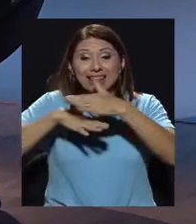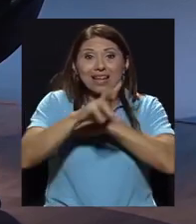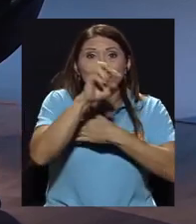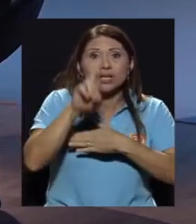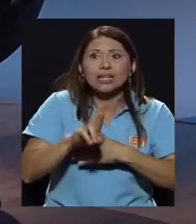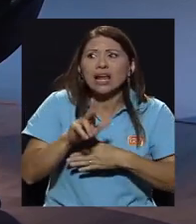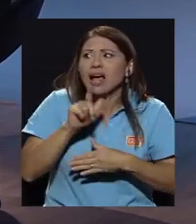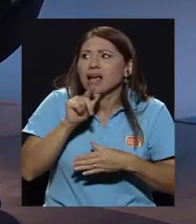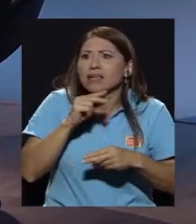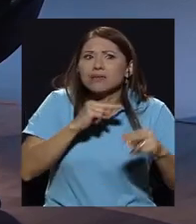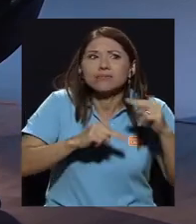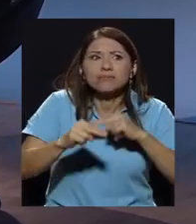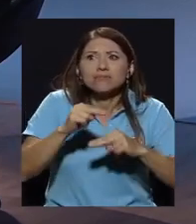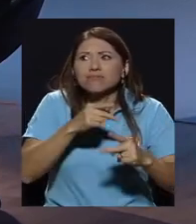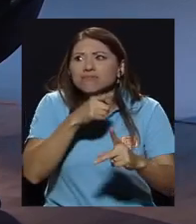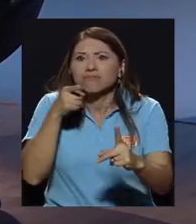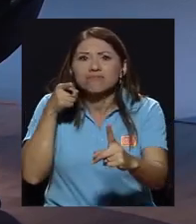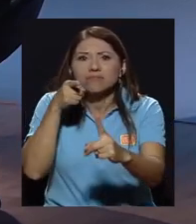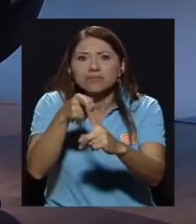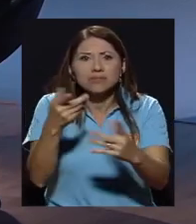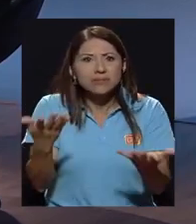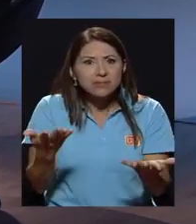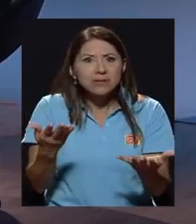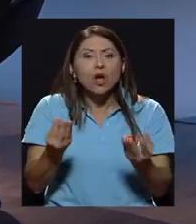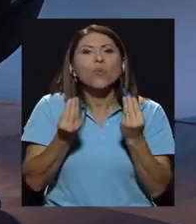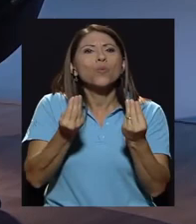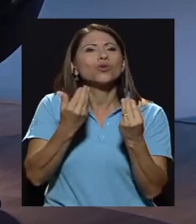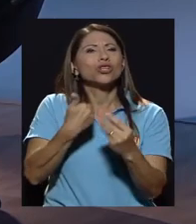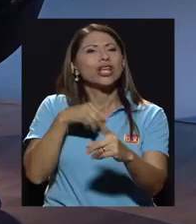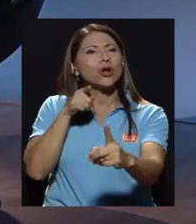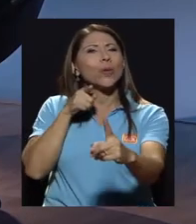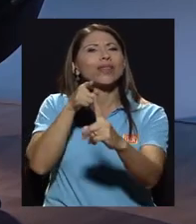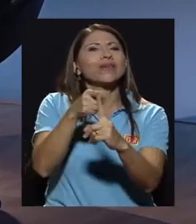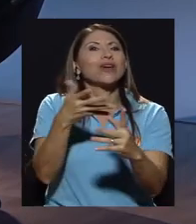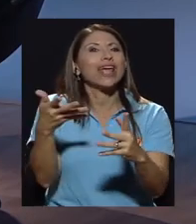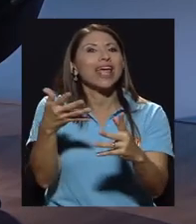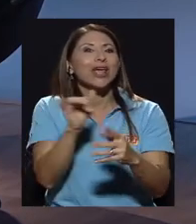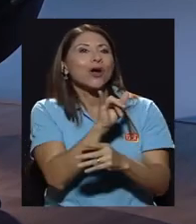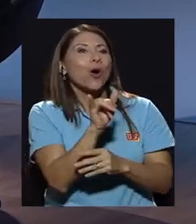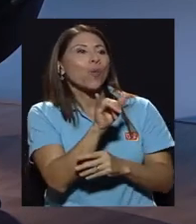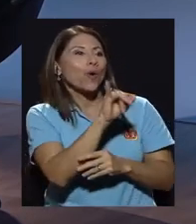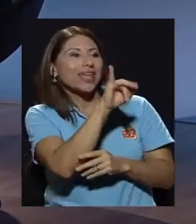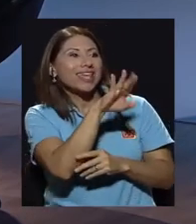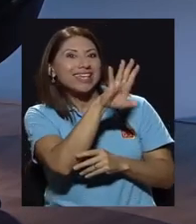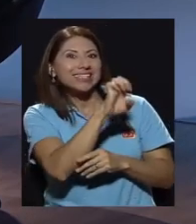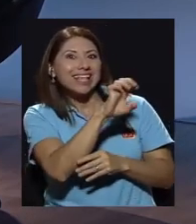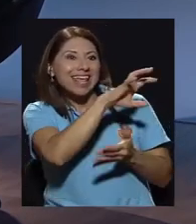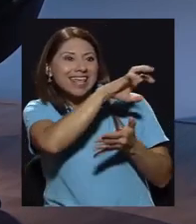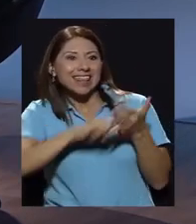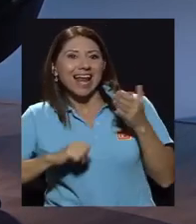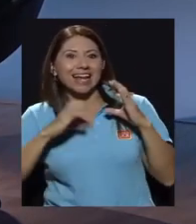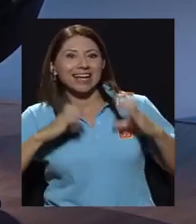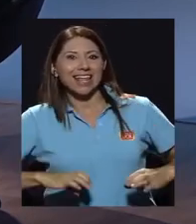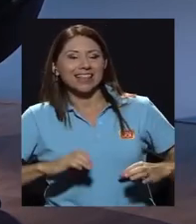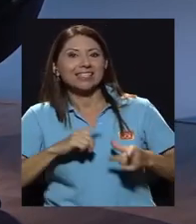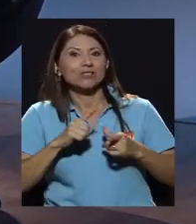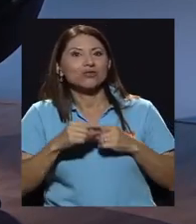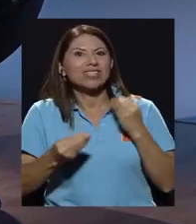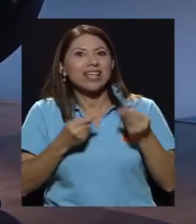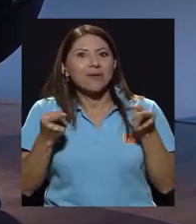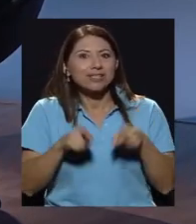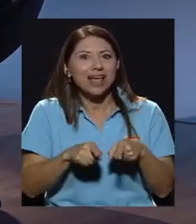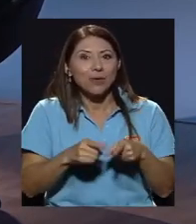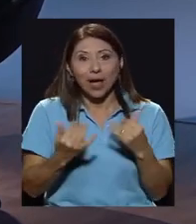¿cuál va a ser su mercado? ¿verdad? mucho el objetivo que tienen es como quitarle clientes al ICE ¿verdad? ¿qué ha pasado? porque